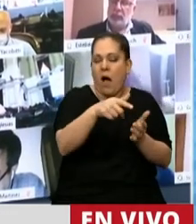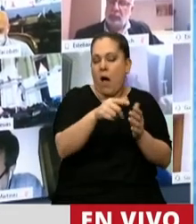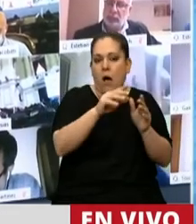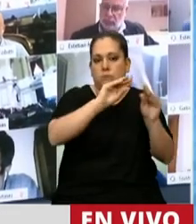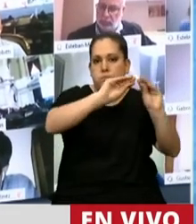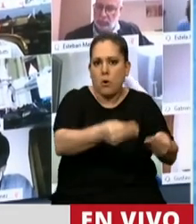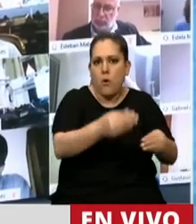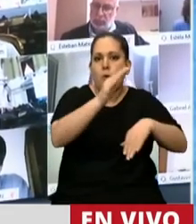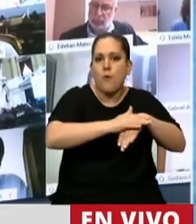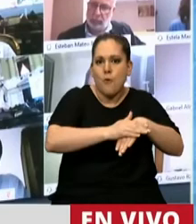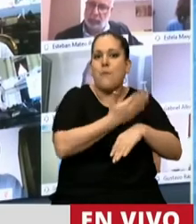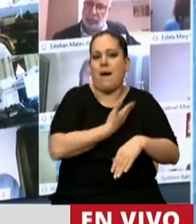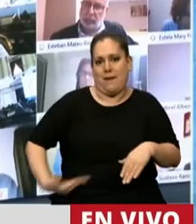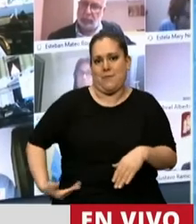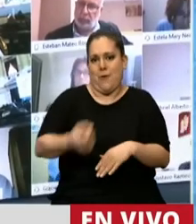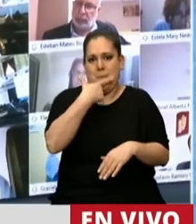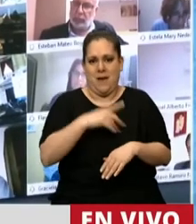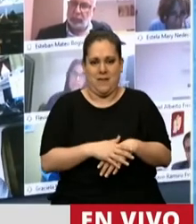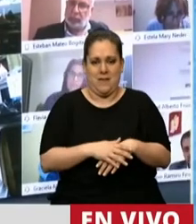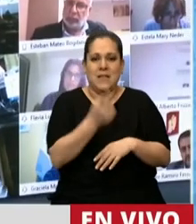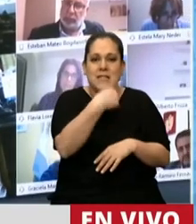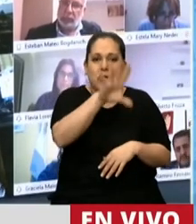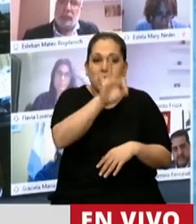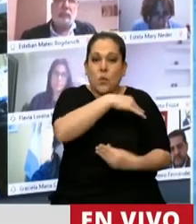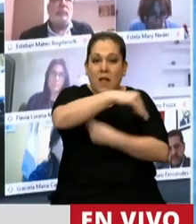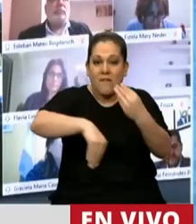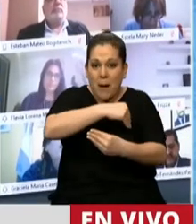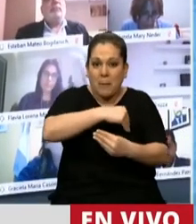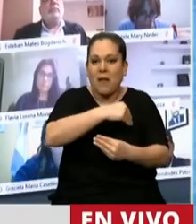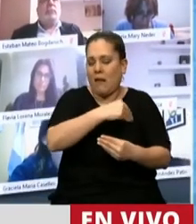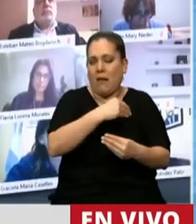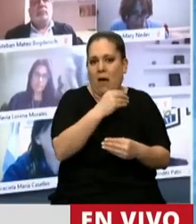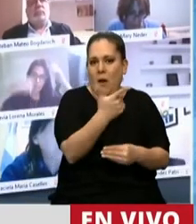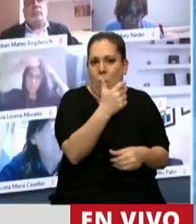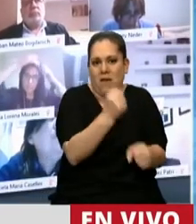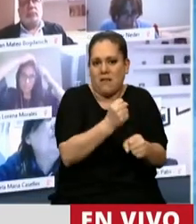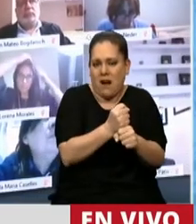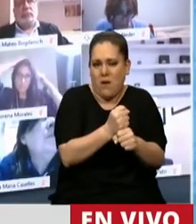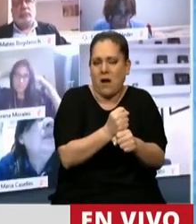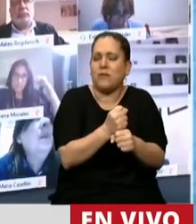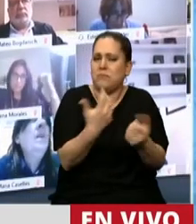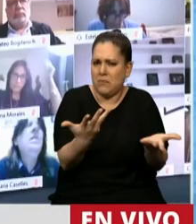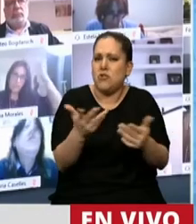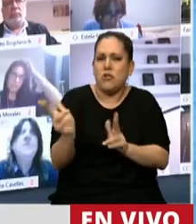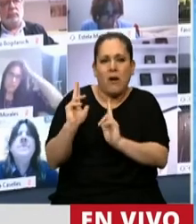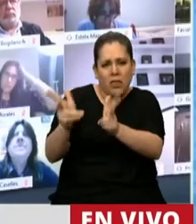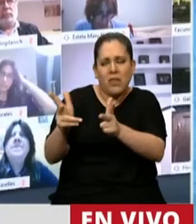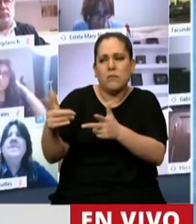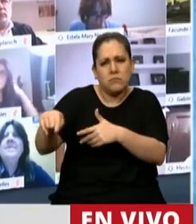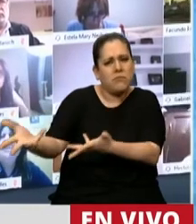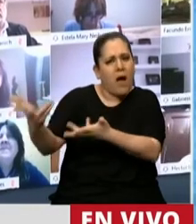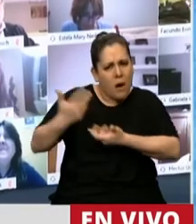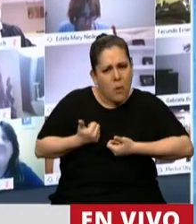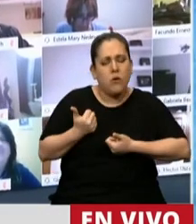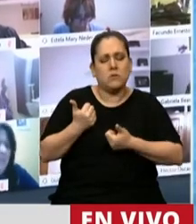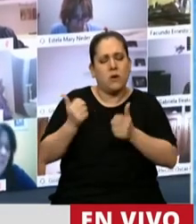Macri. Dejó 150 familias en la casa. Entonces, yo los invito a que nos acompañen a construir a esta